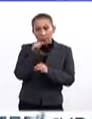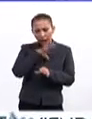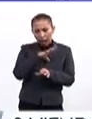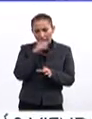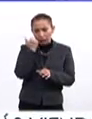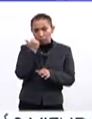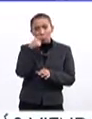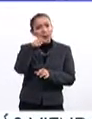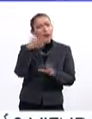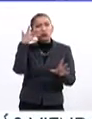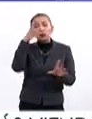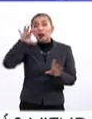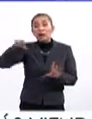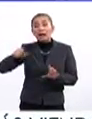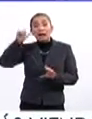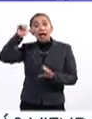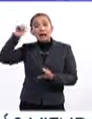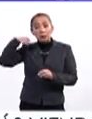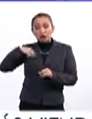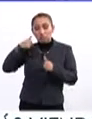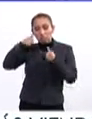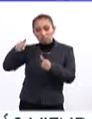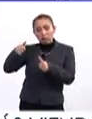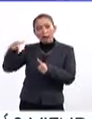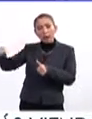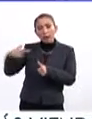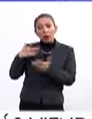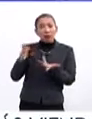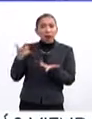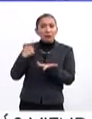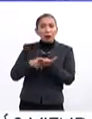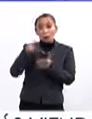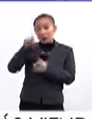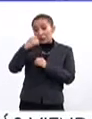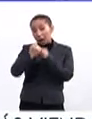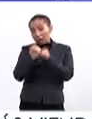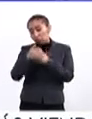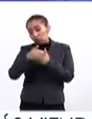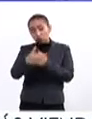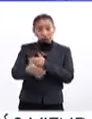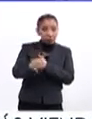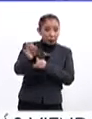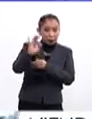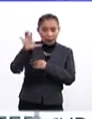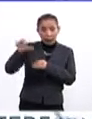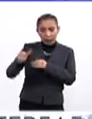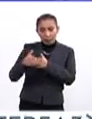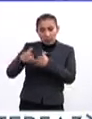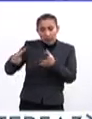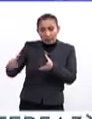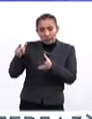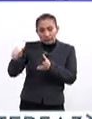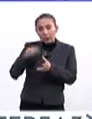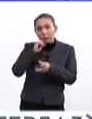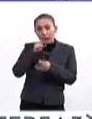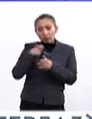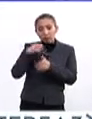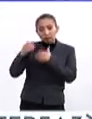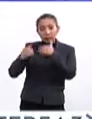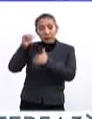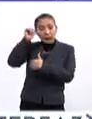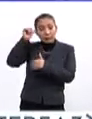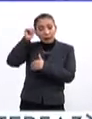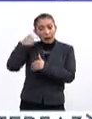El futuro es África y Asia para nosotros, entonces queremos empezar a pensar dentro de 20 años porque África crecerá y Asia también está creciendo.